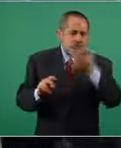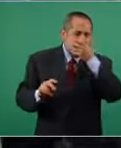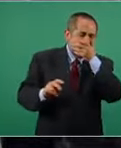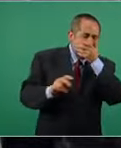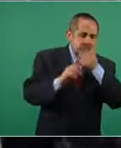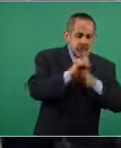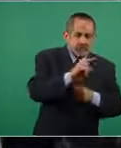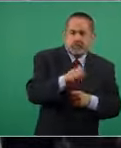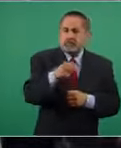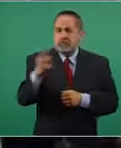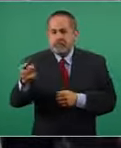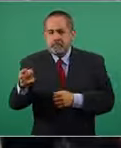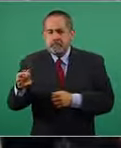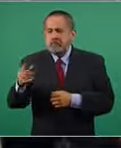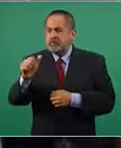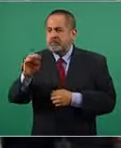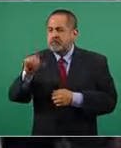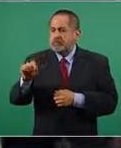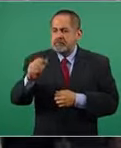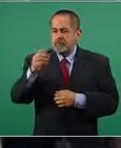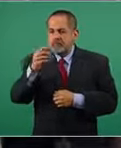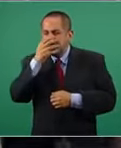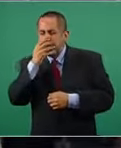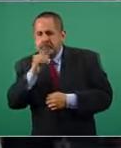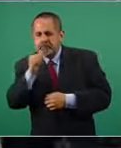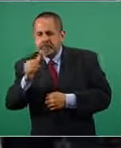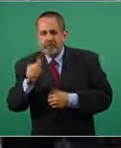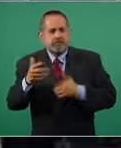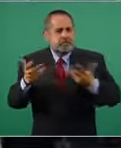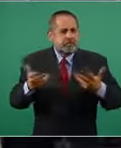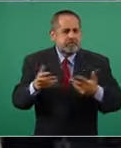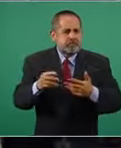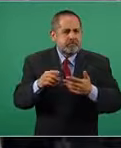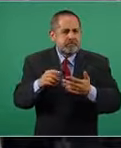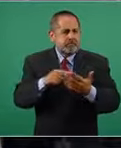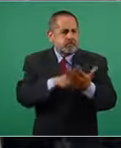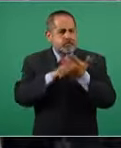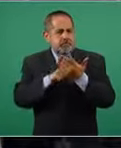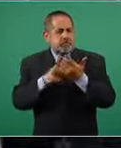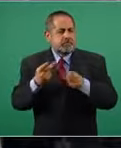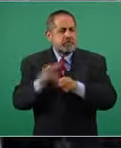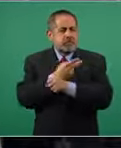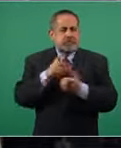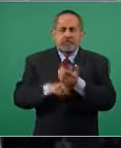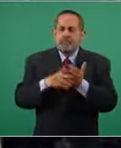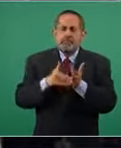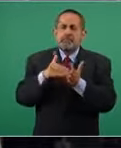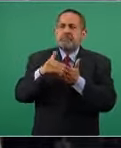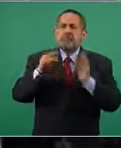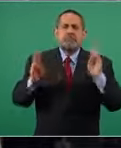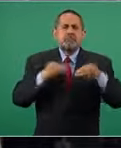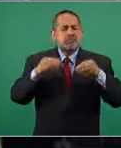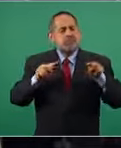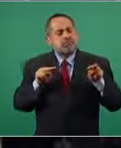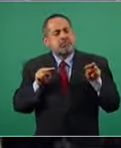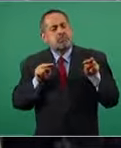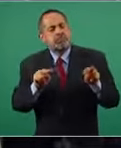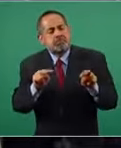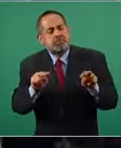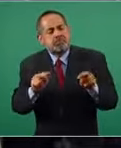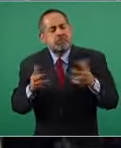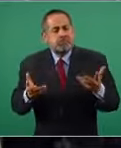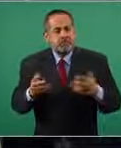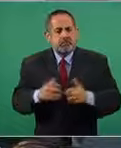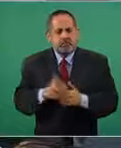cubrebocas pero el señor López Obrador no lo llevaba y el ejemplo que eso supone pues para millones de personas que nos ven